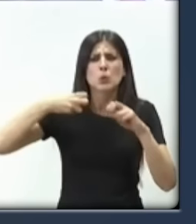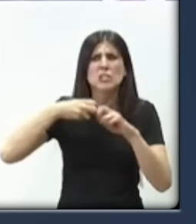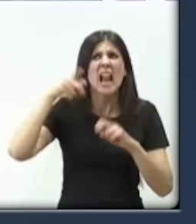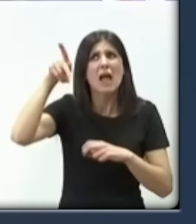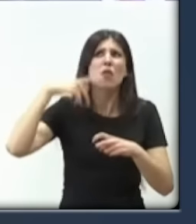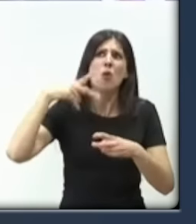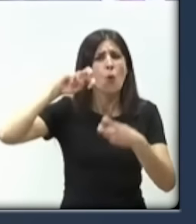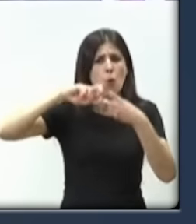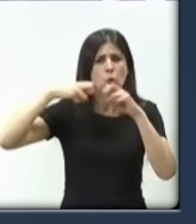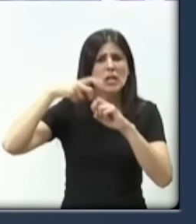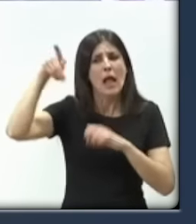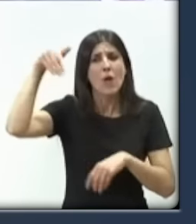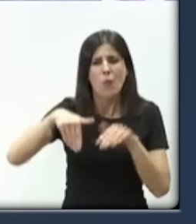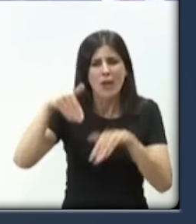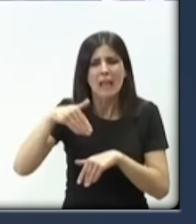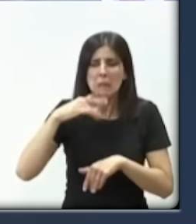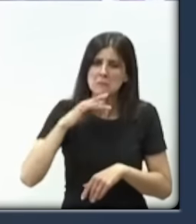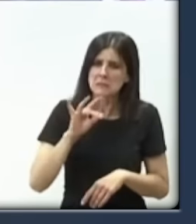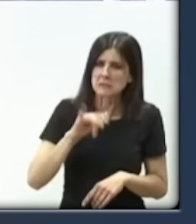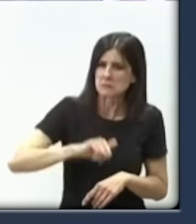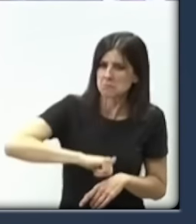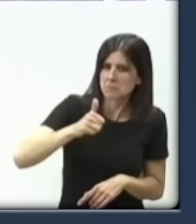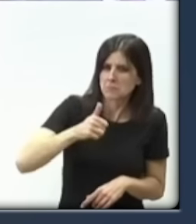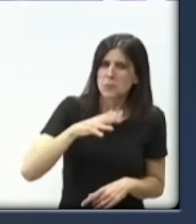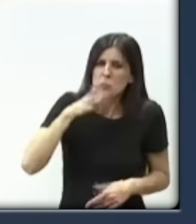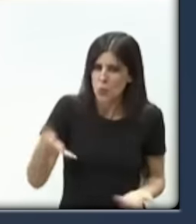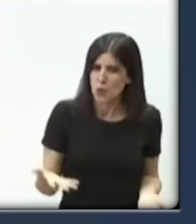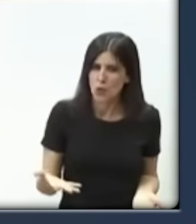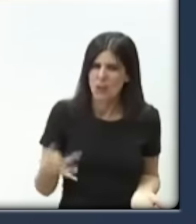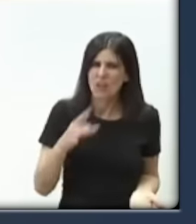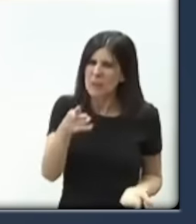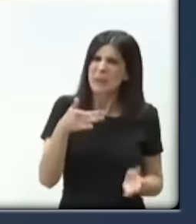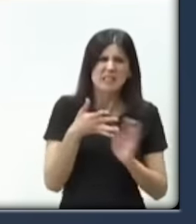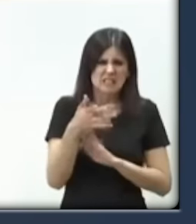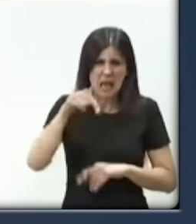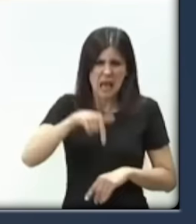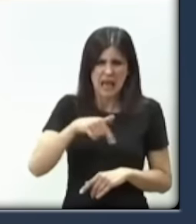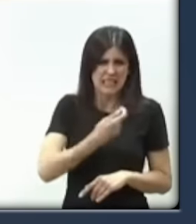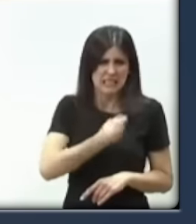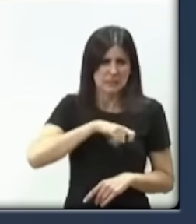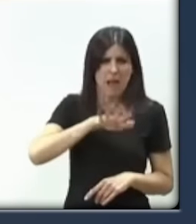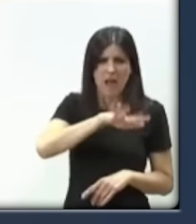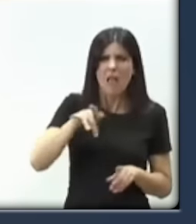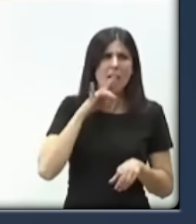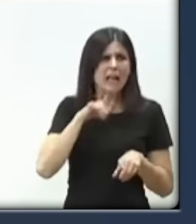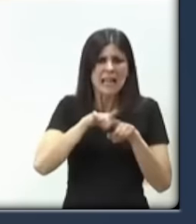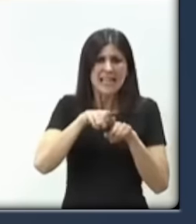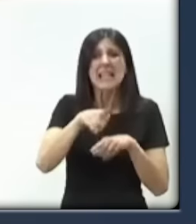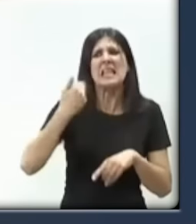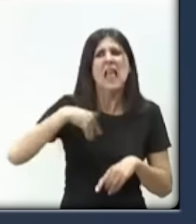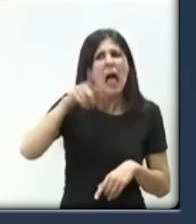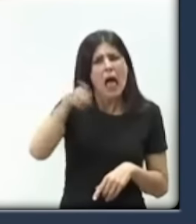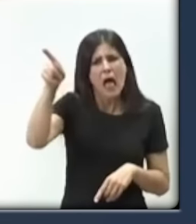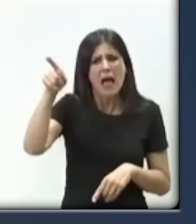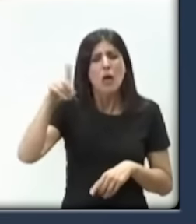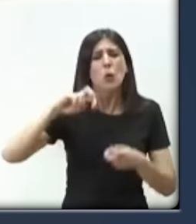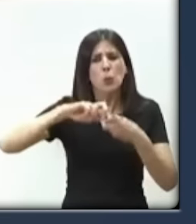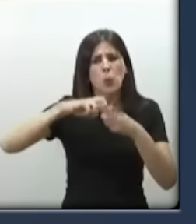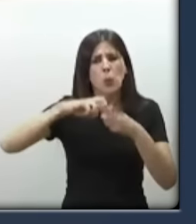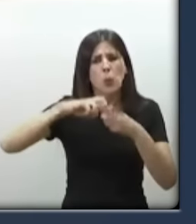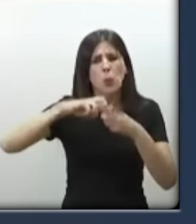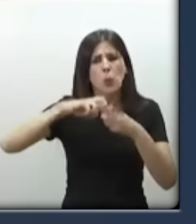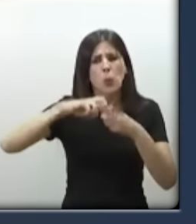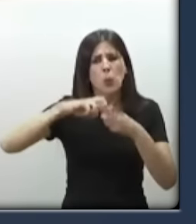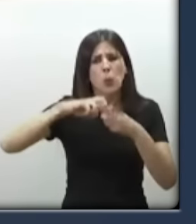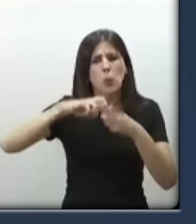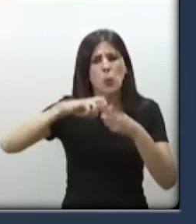están criticando aquí en el Estado español aquellas medidas que ustedes votaron a favor en Bruselas. No